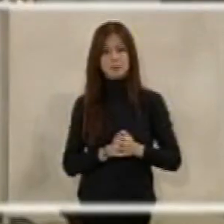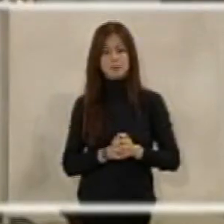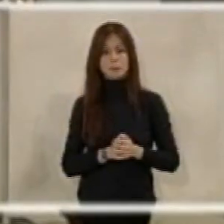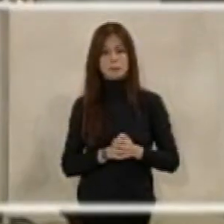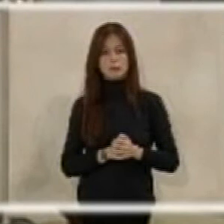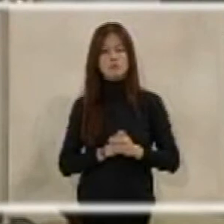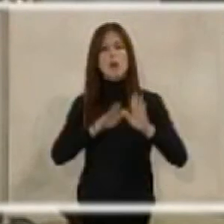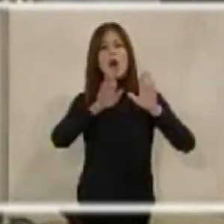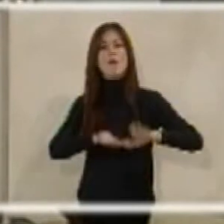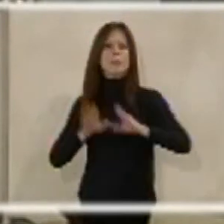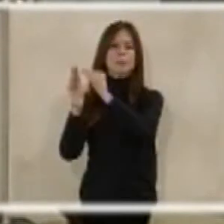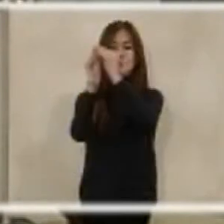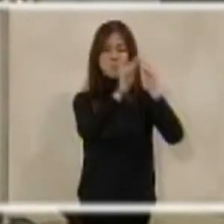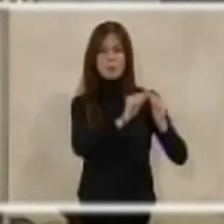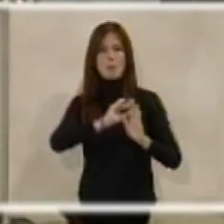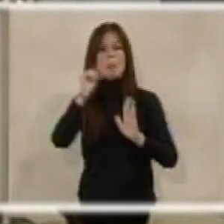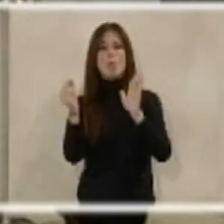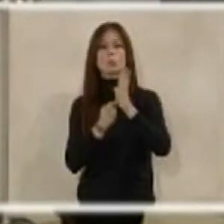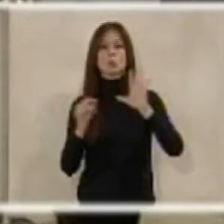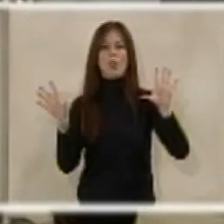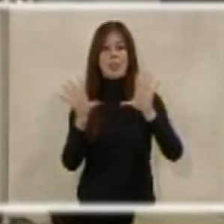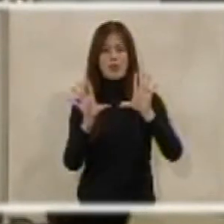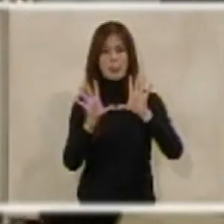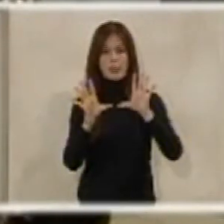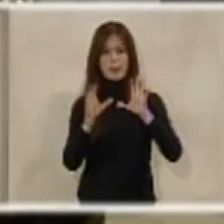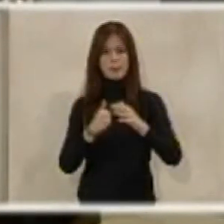A favor, unanimidad. Punto número 10.